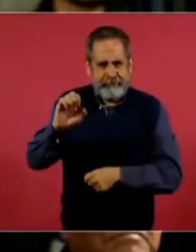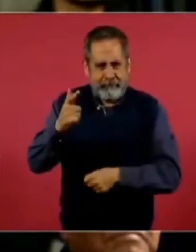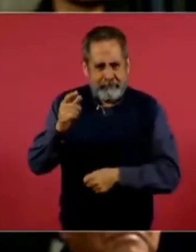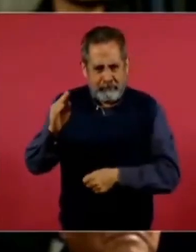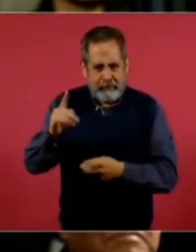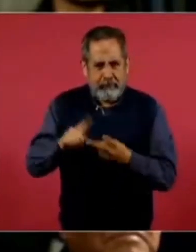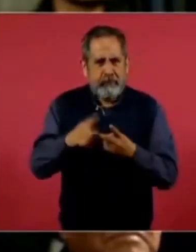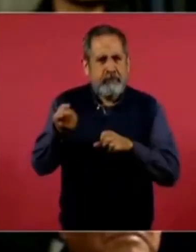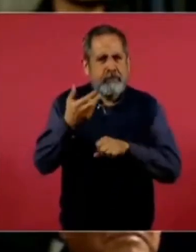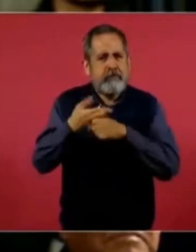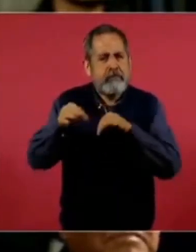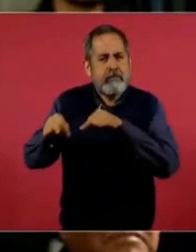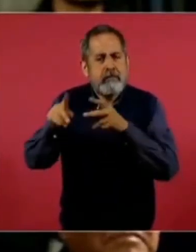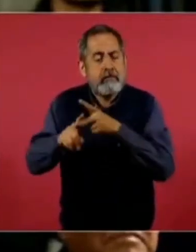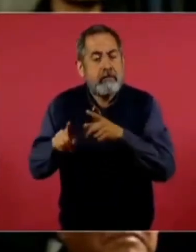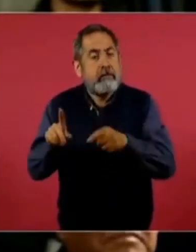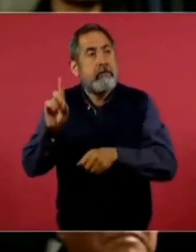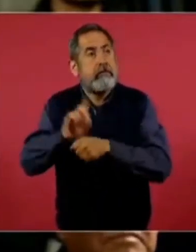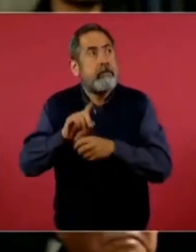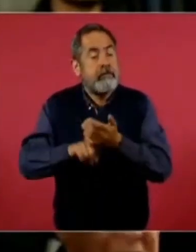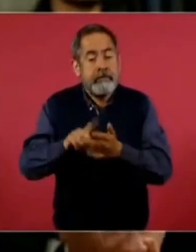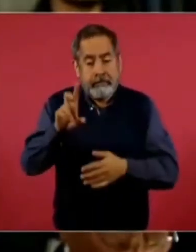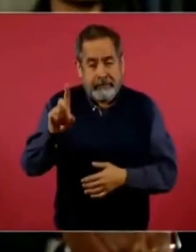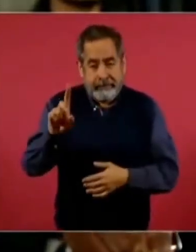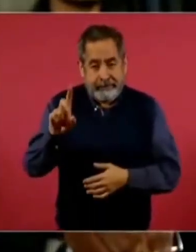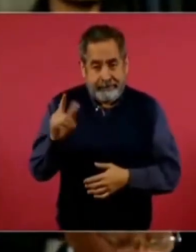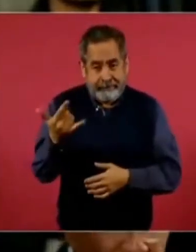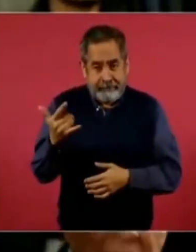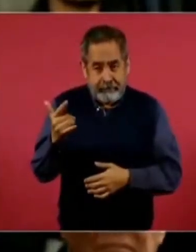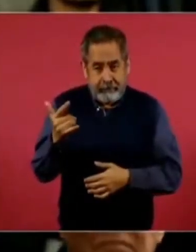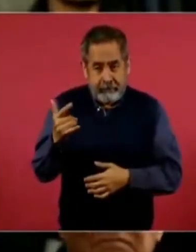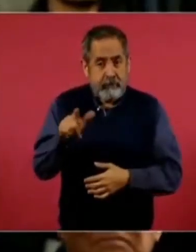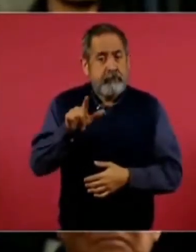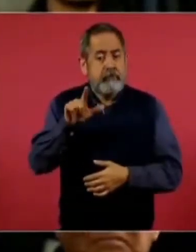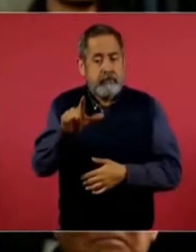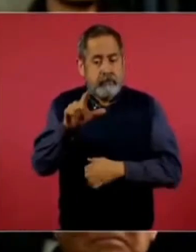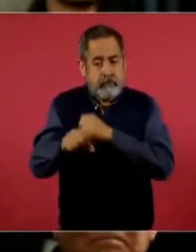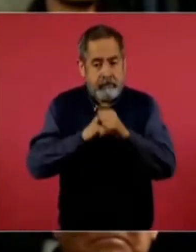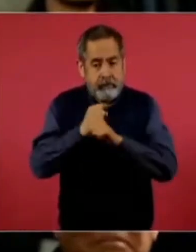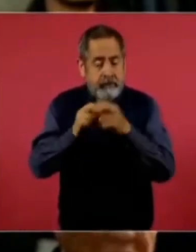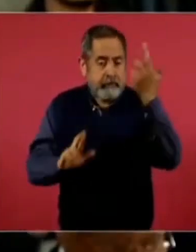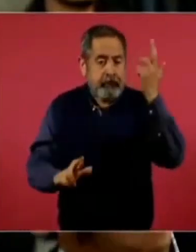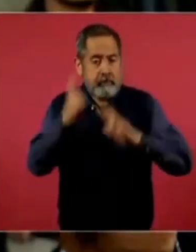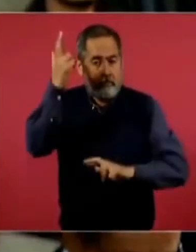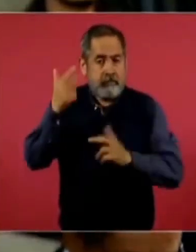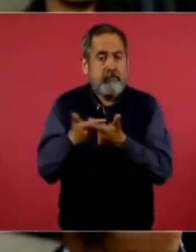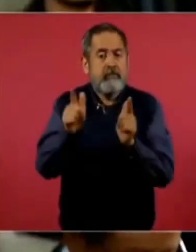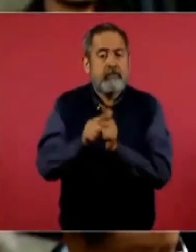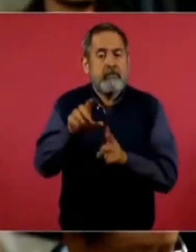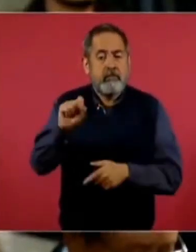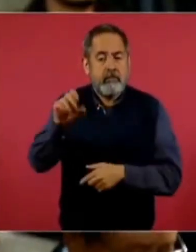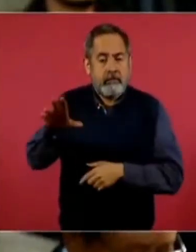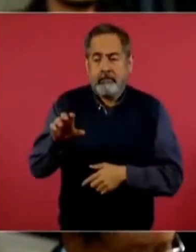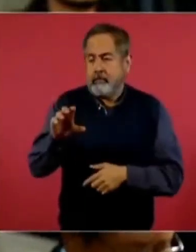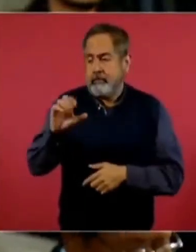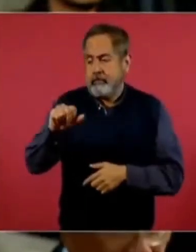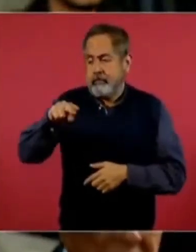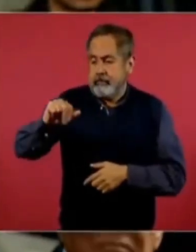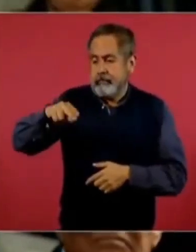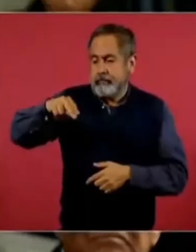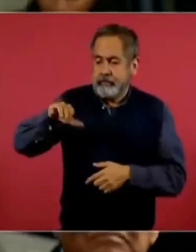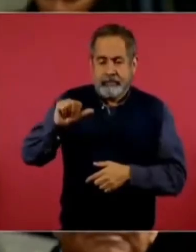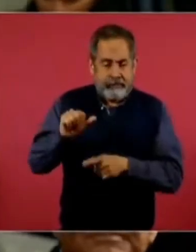Secretario del Trabajo. Mire, el 30 de julio se cumplen 17 años de la huelga de la sección 65 en Cananea, un tema